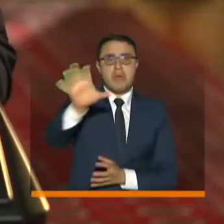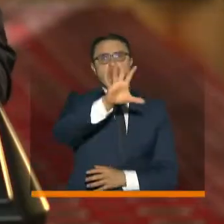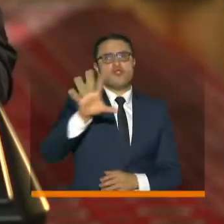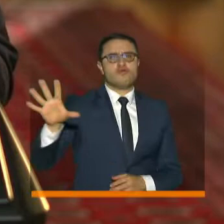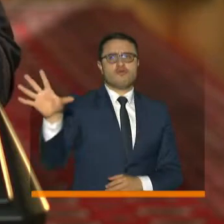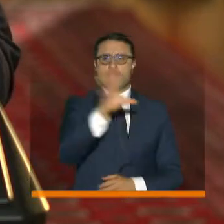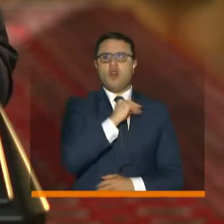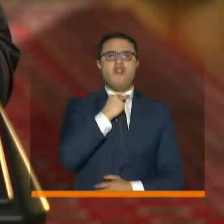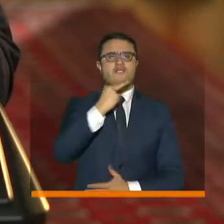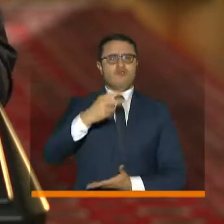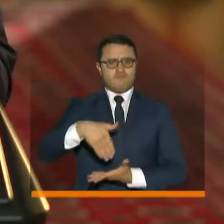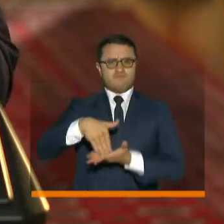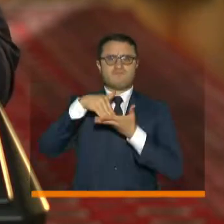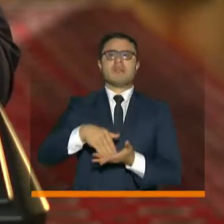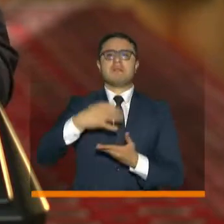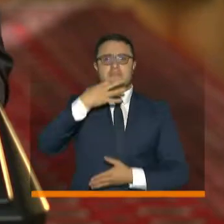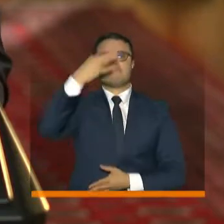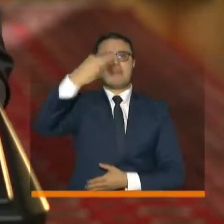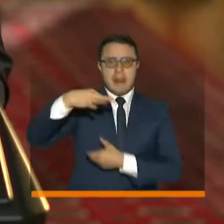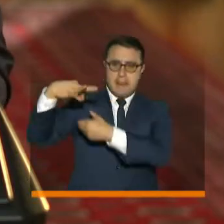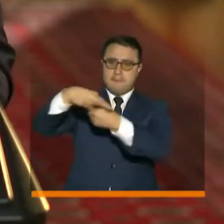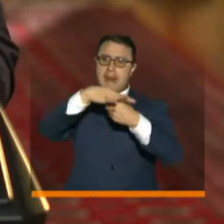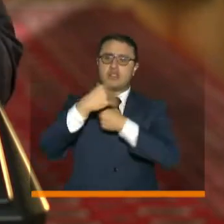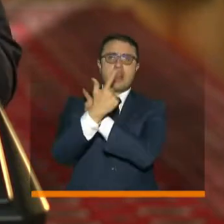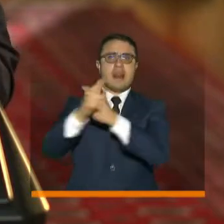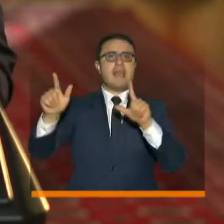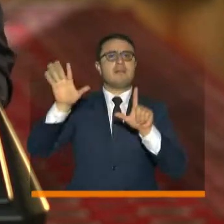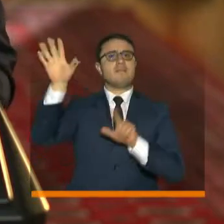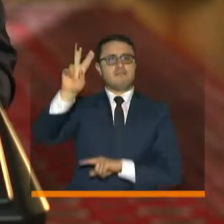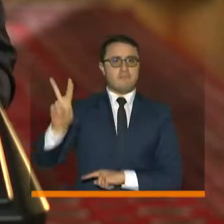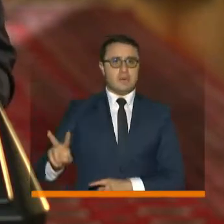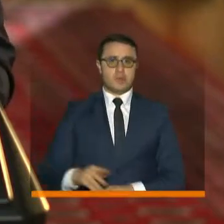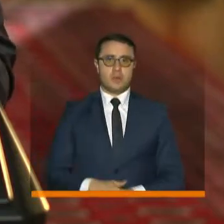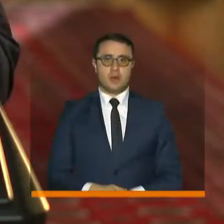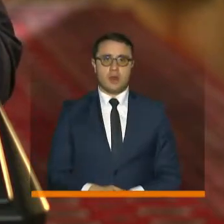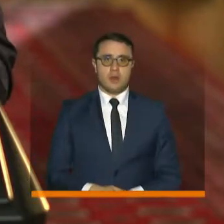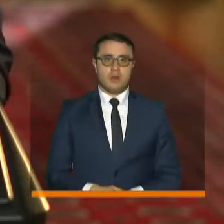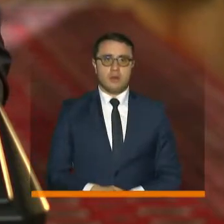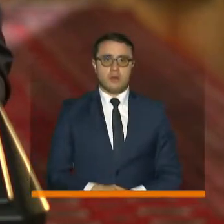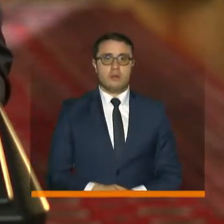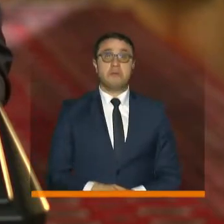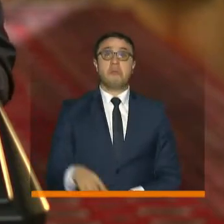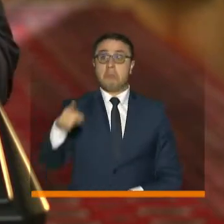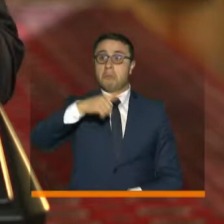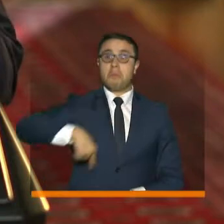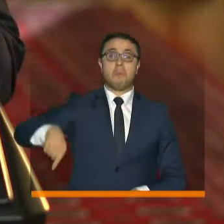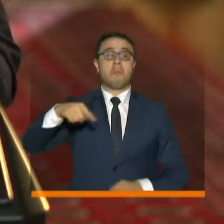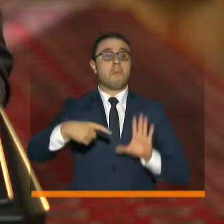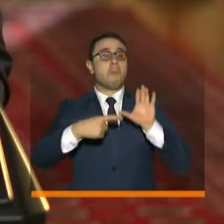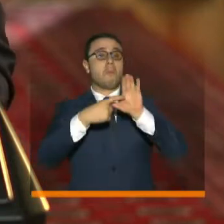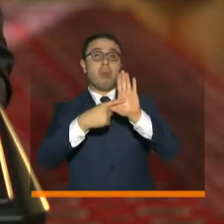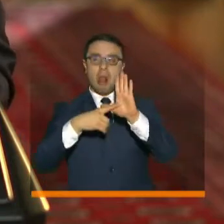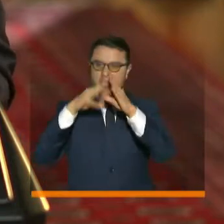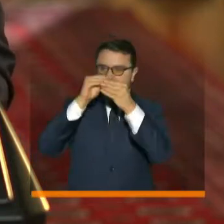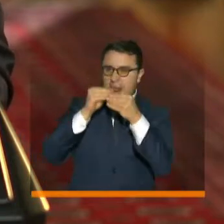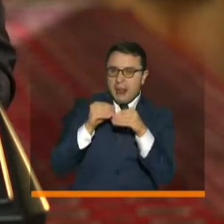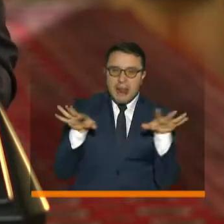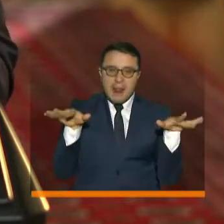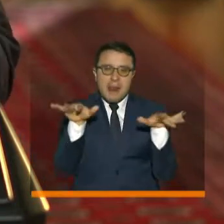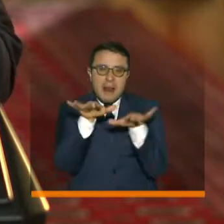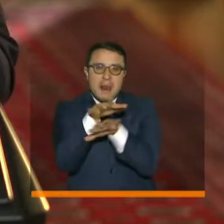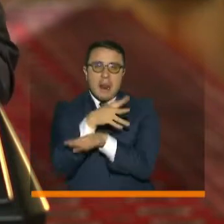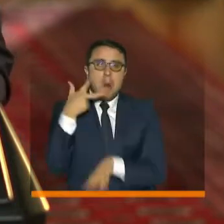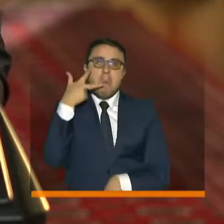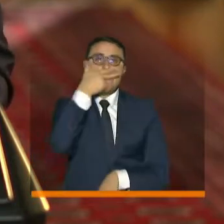reclamando elecciones verdaderamente libres y no la orquesta prefabricada electoral